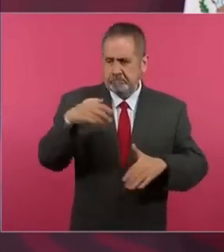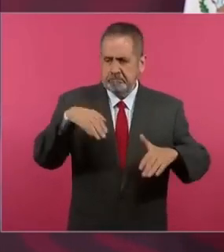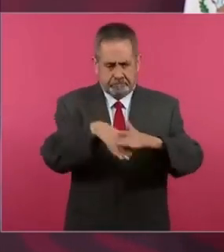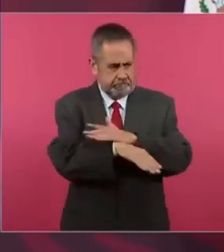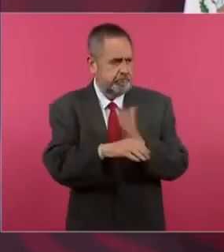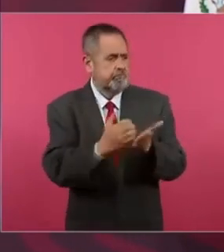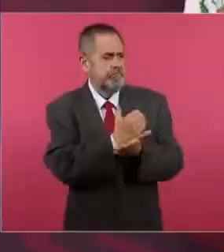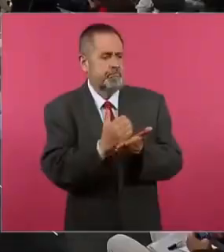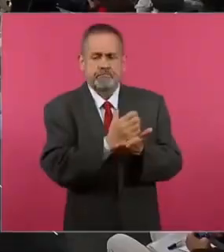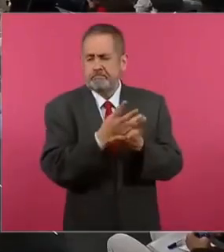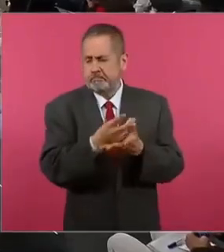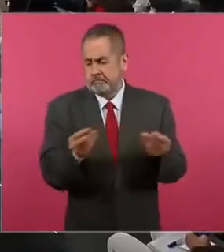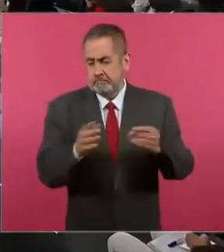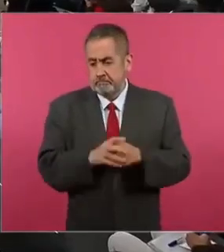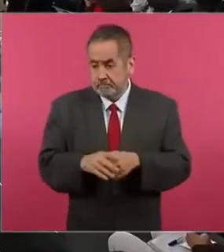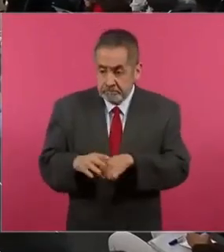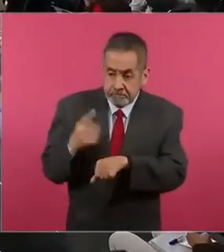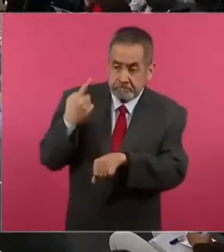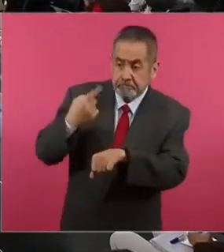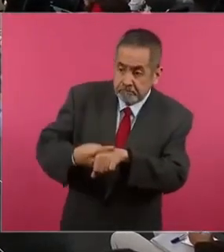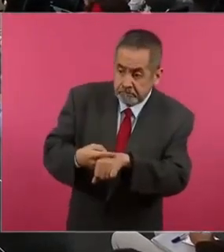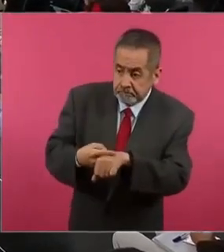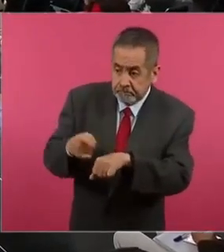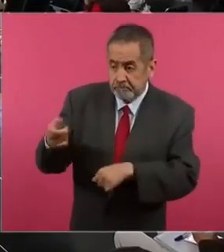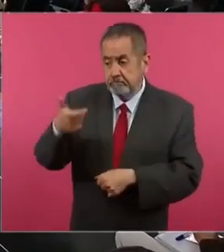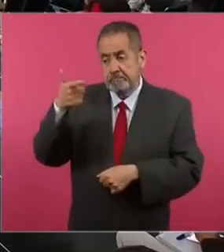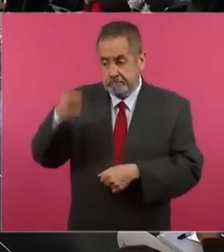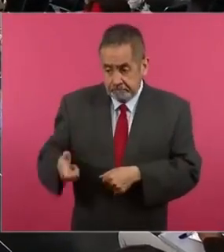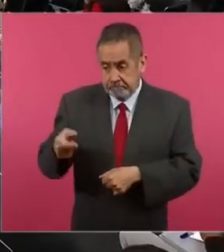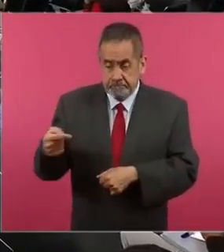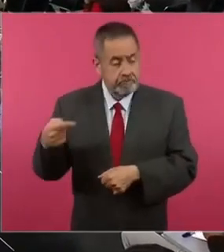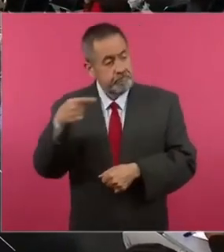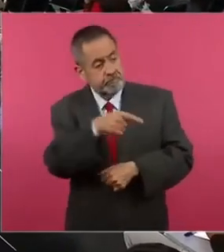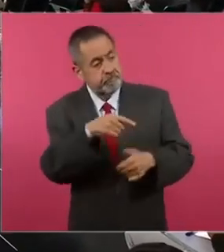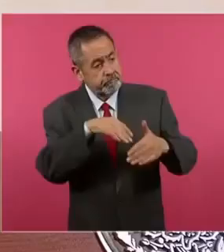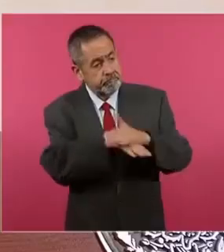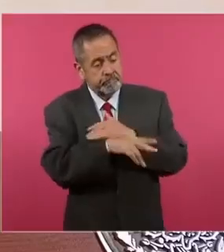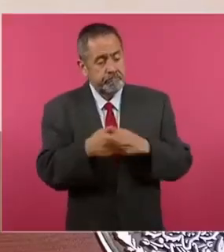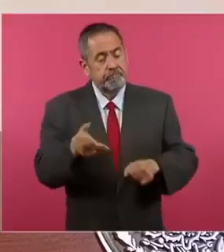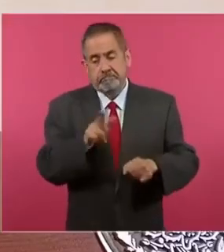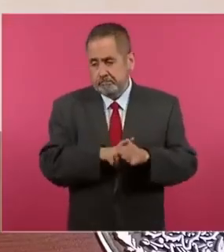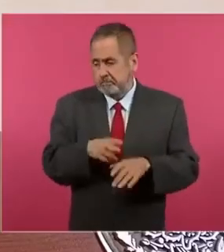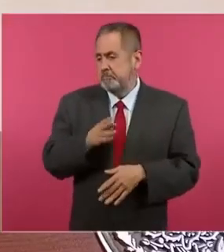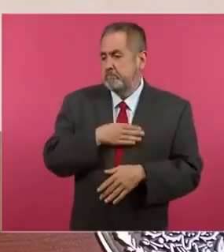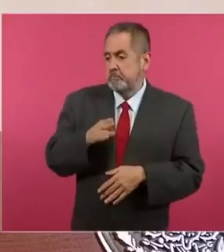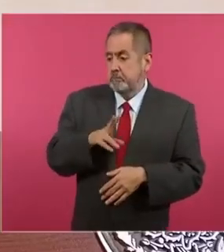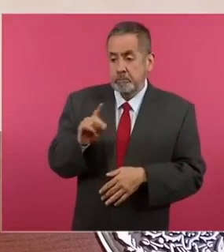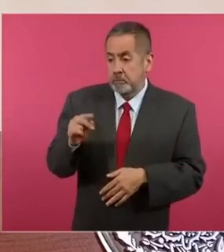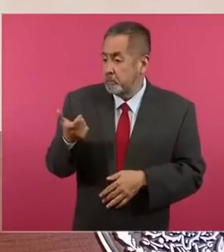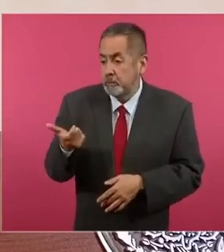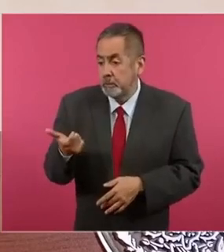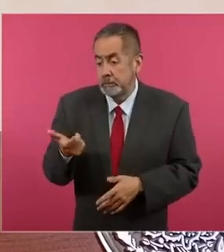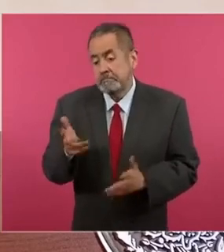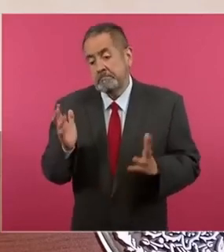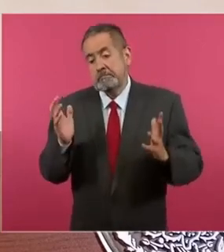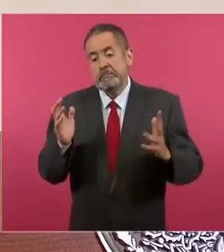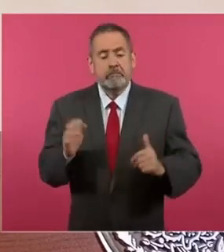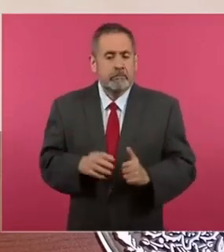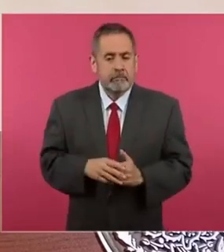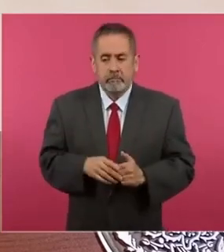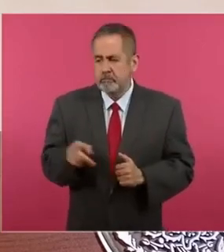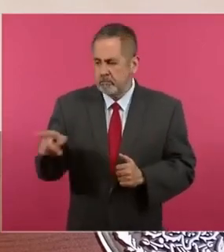si se enferma el que tenga para pagar un médico